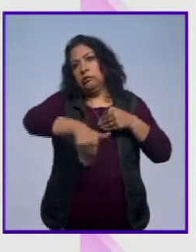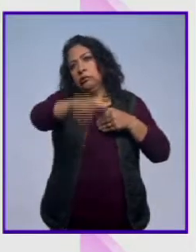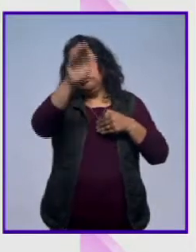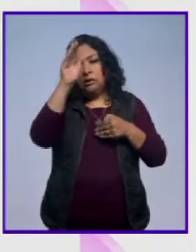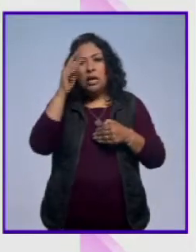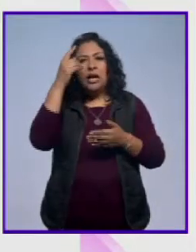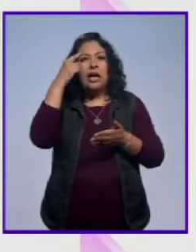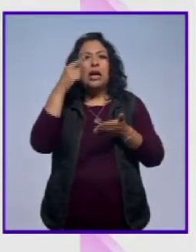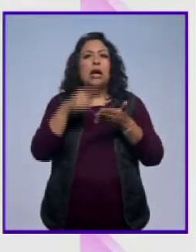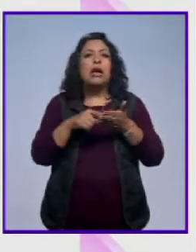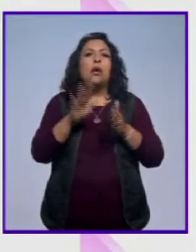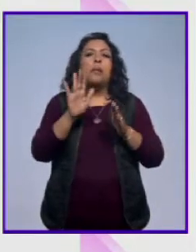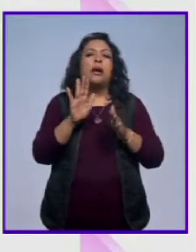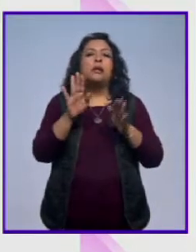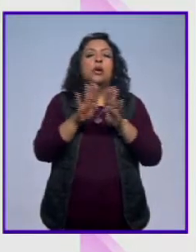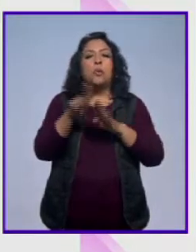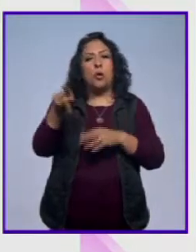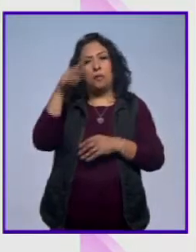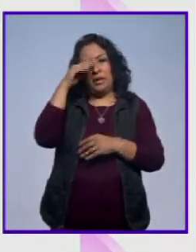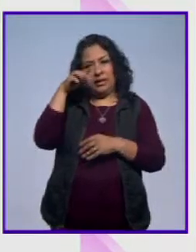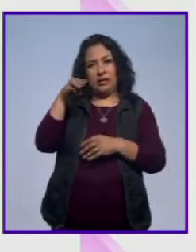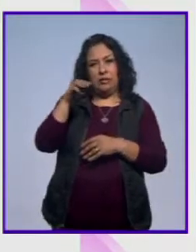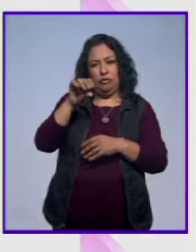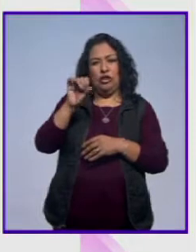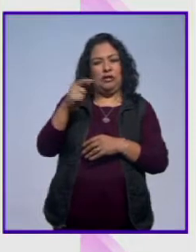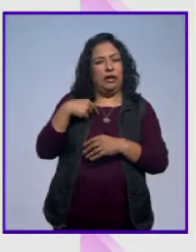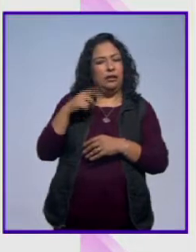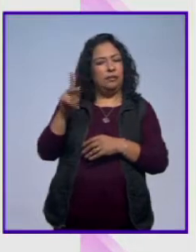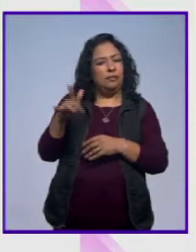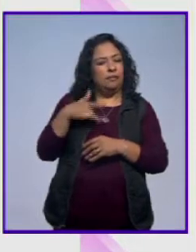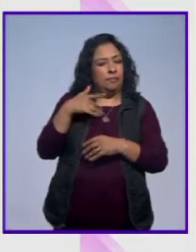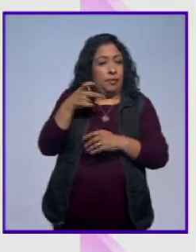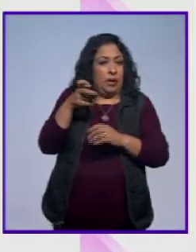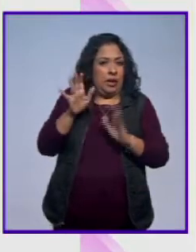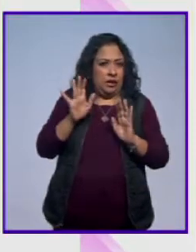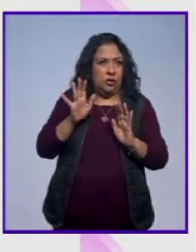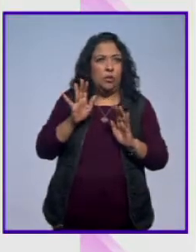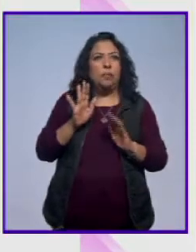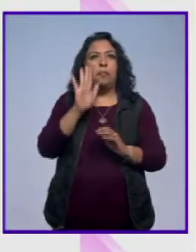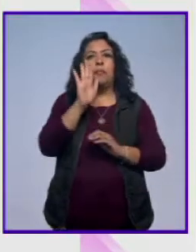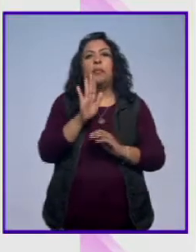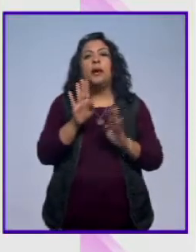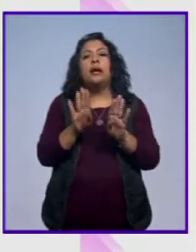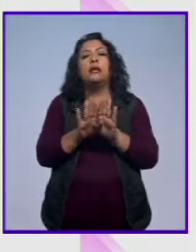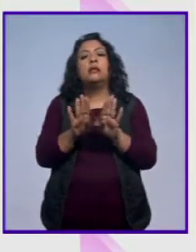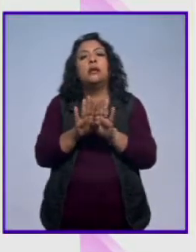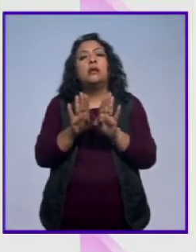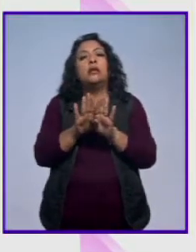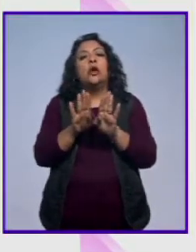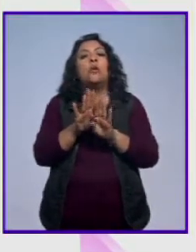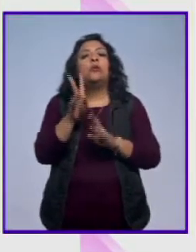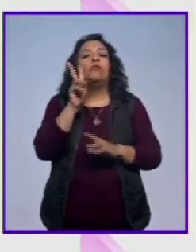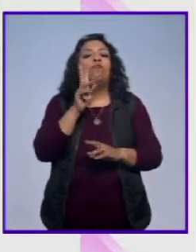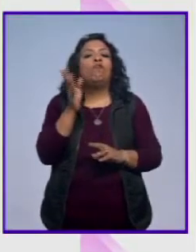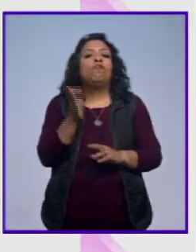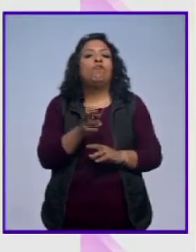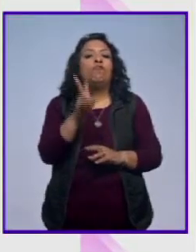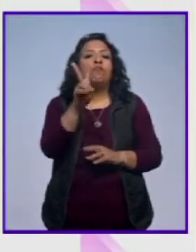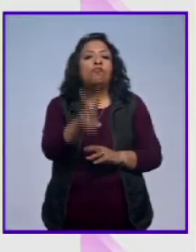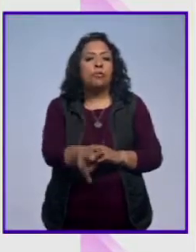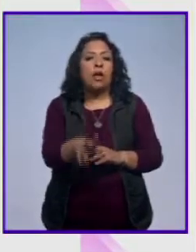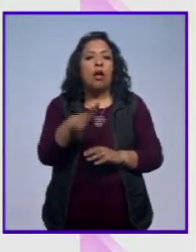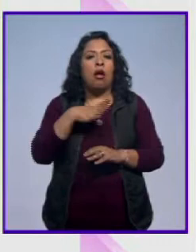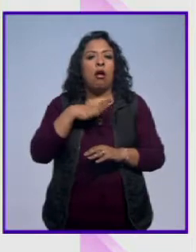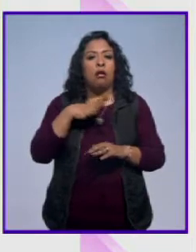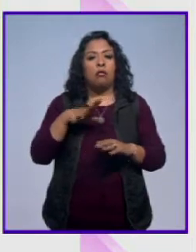como piensa Monsiváis en cierto sentido, como la comprobación de que el